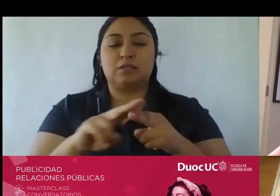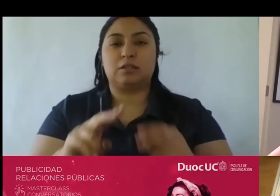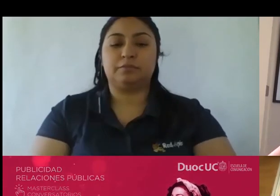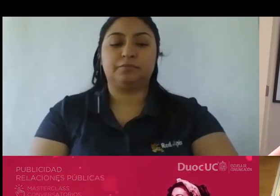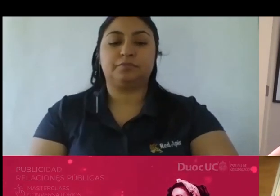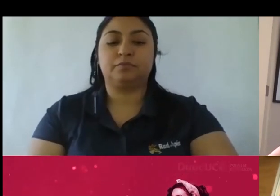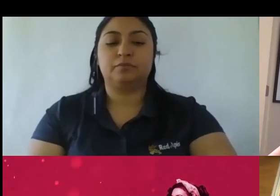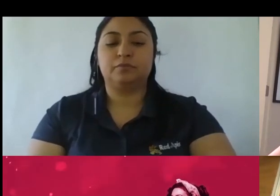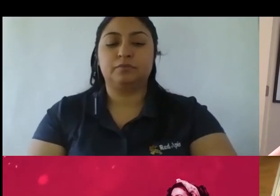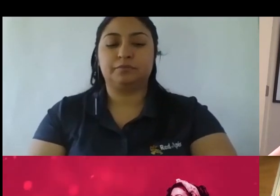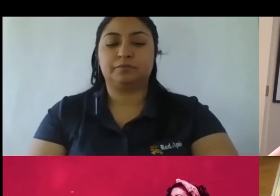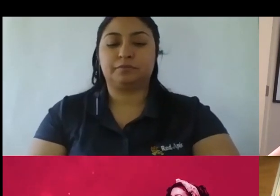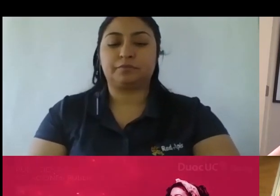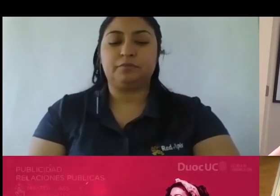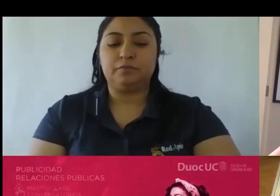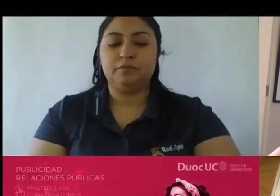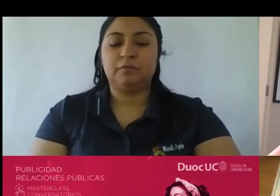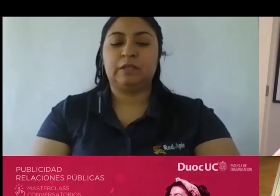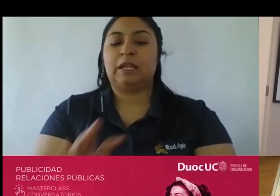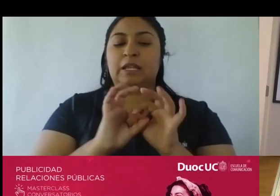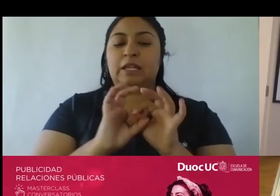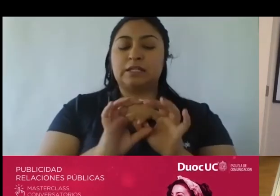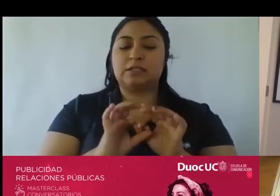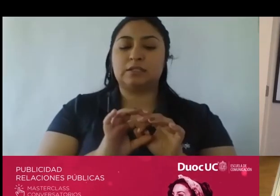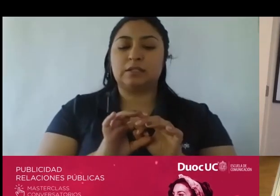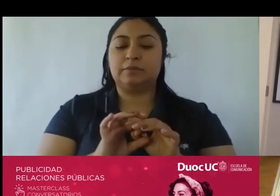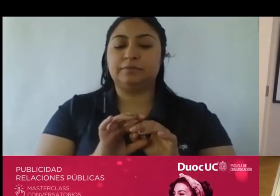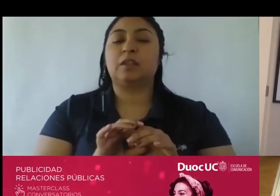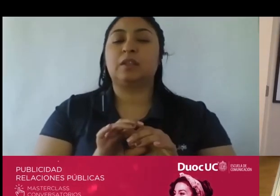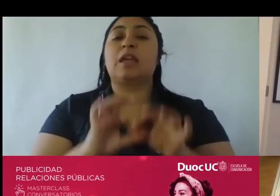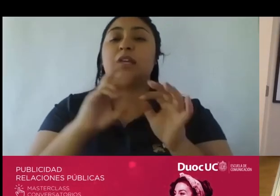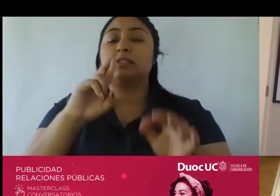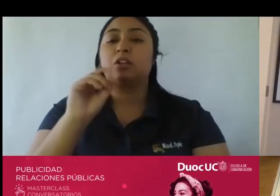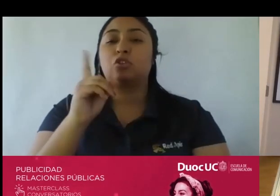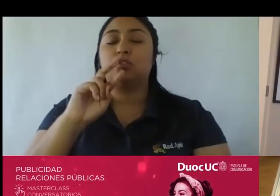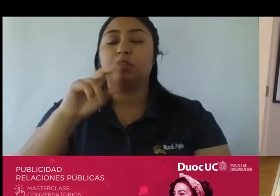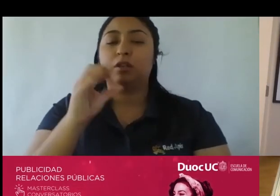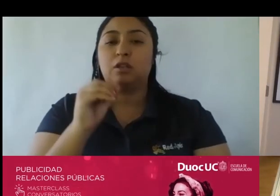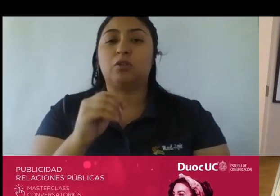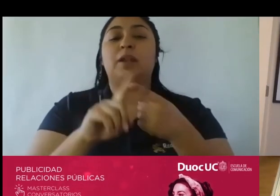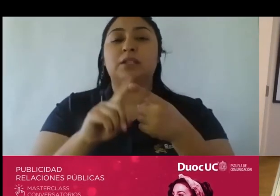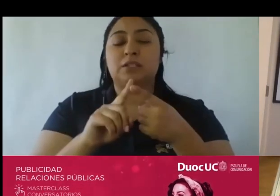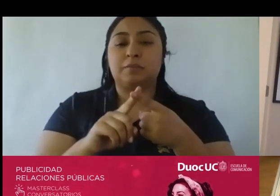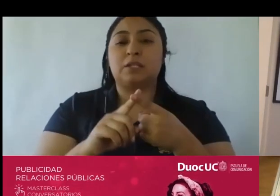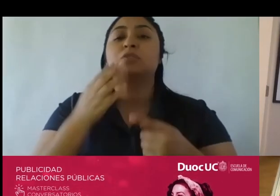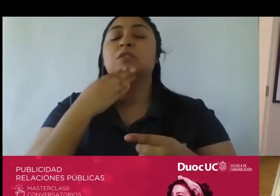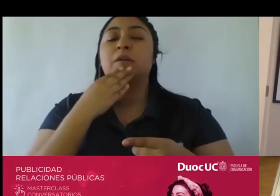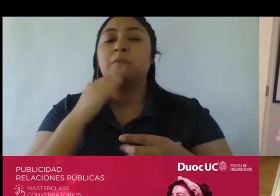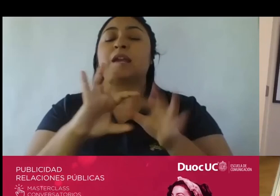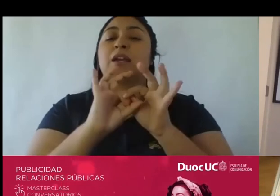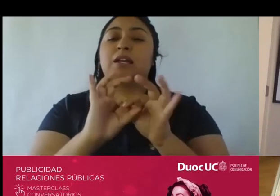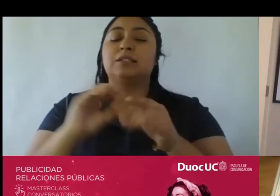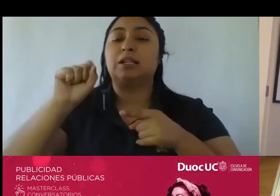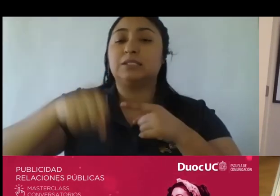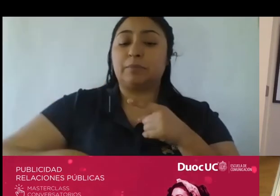gracias bueno Rodrigo te agradezco te agradezco tu participación con nosotros te agradezco haber aceptado también nuestra invitación y poder compartir